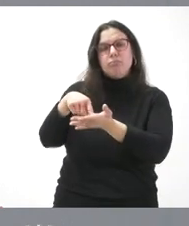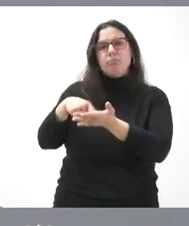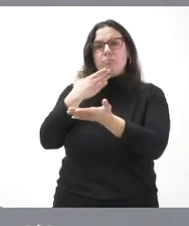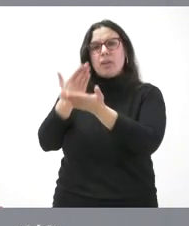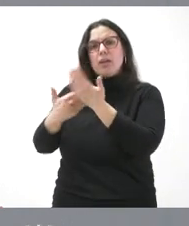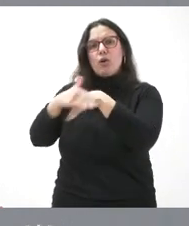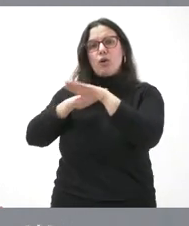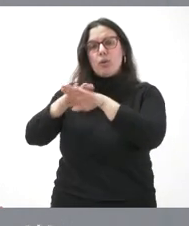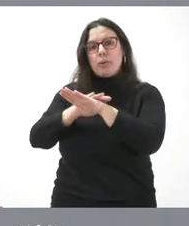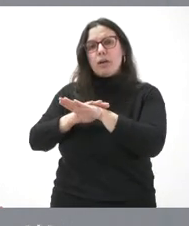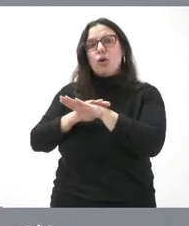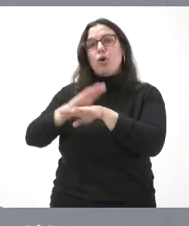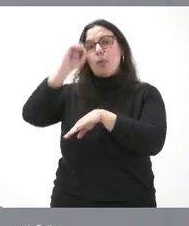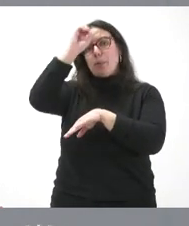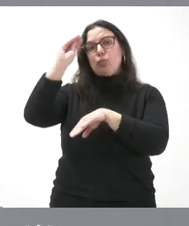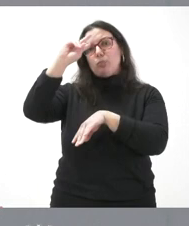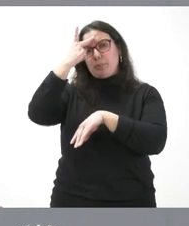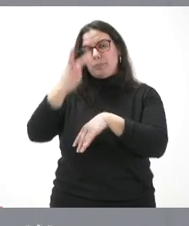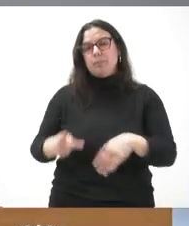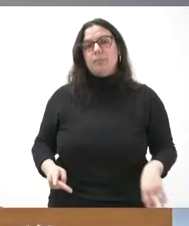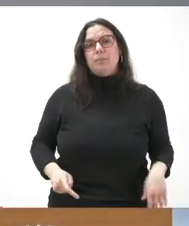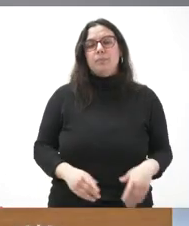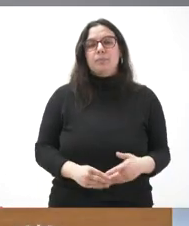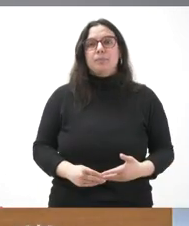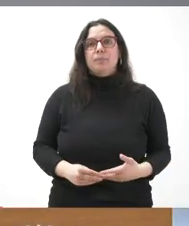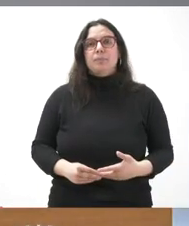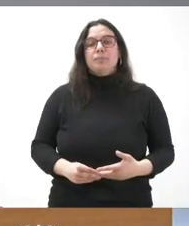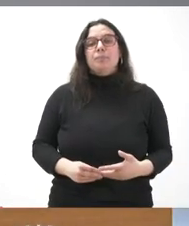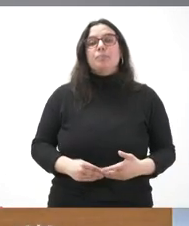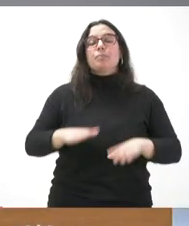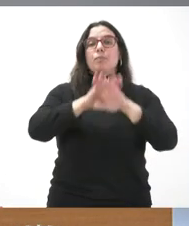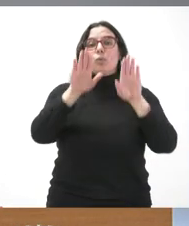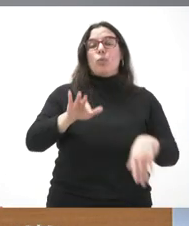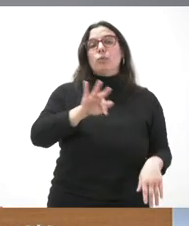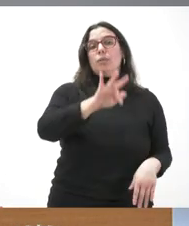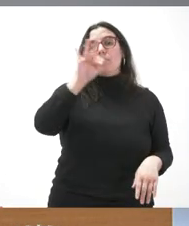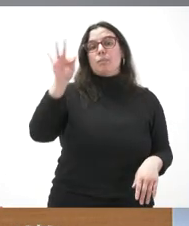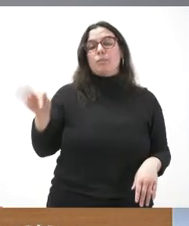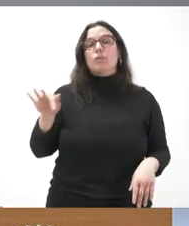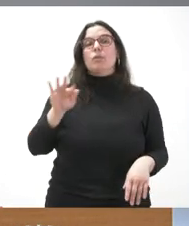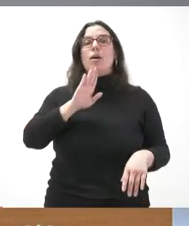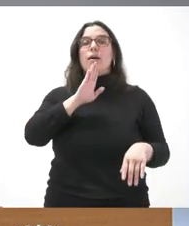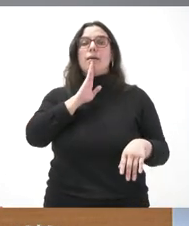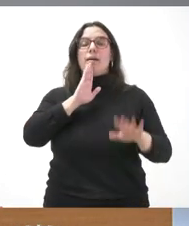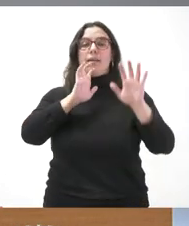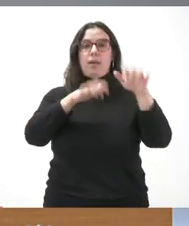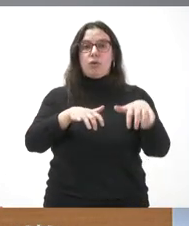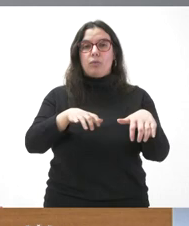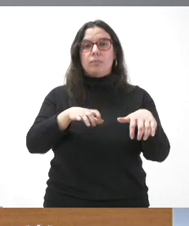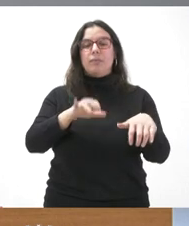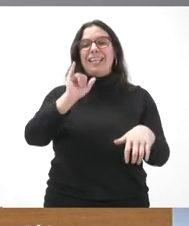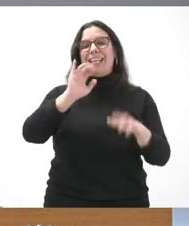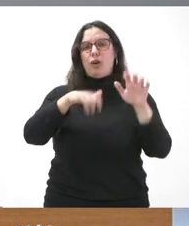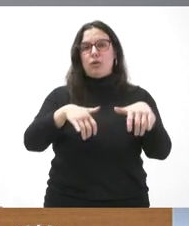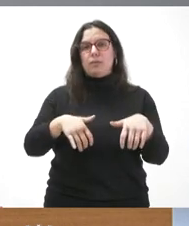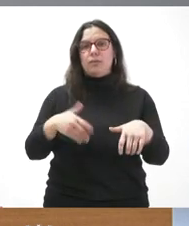Gobierno que cambie la posición que actualmente mantiene. Vamos a cerrar este recorrido en León con Carlos Domínguez, de y